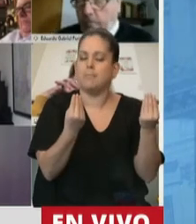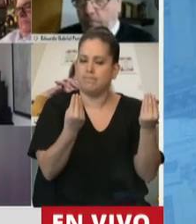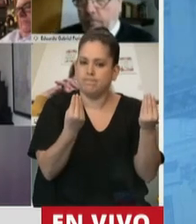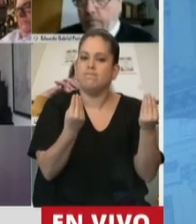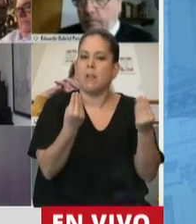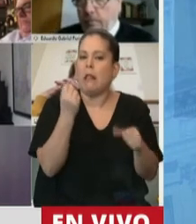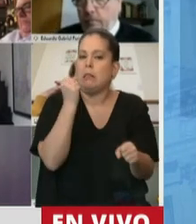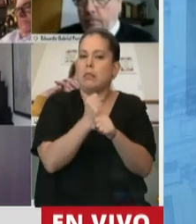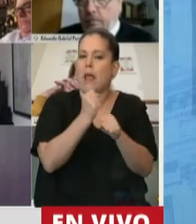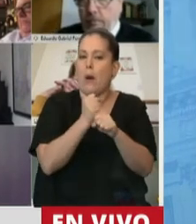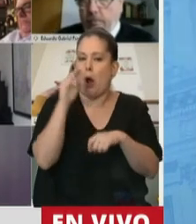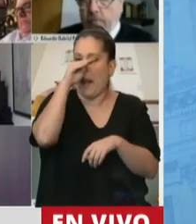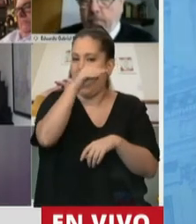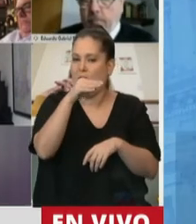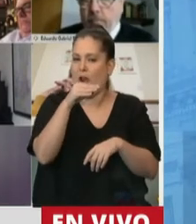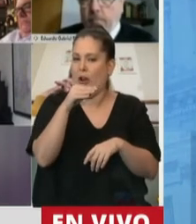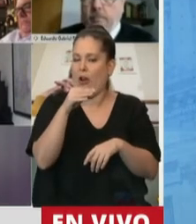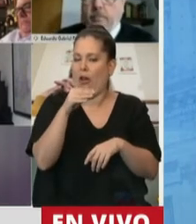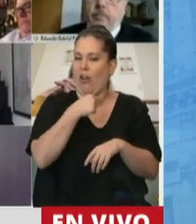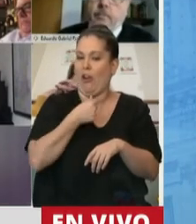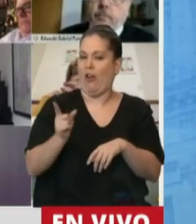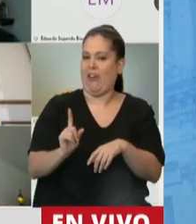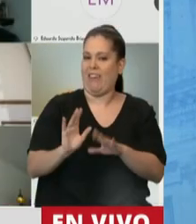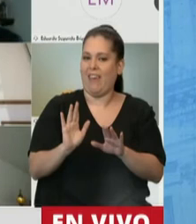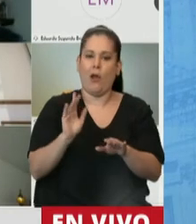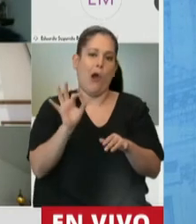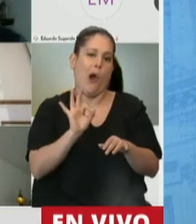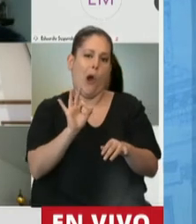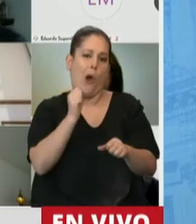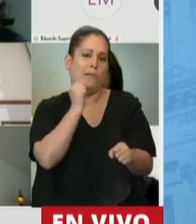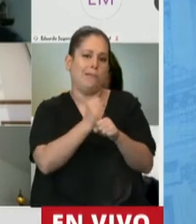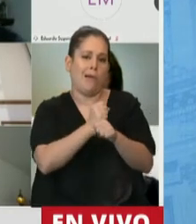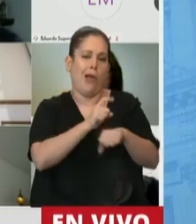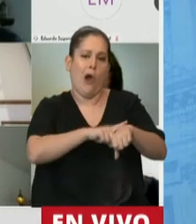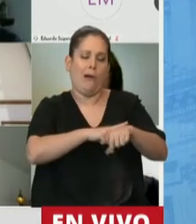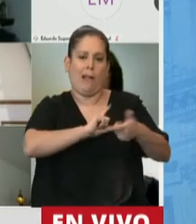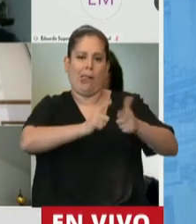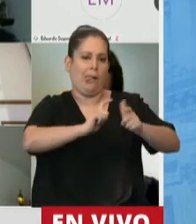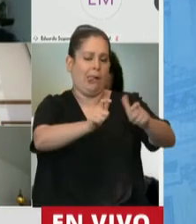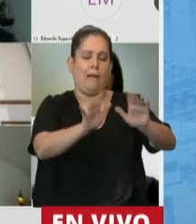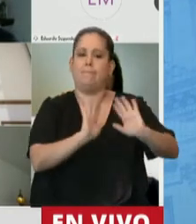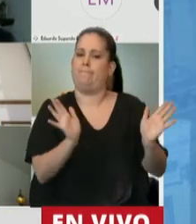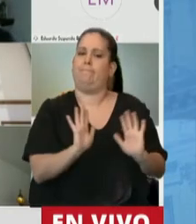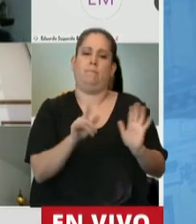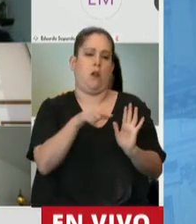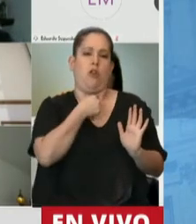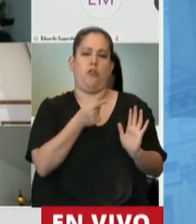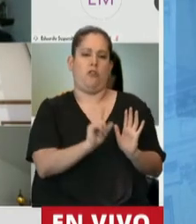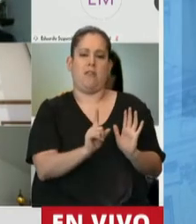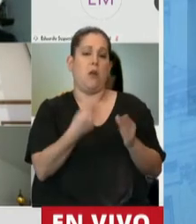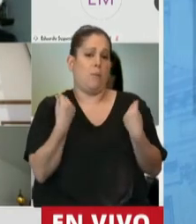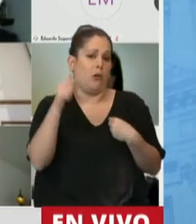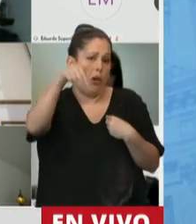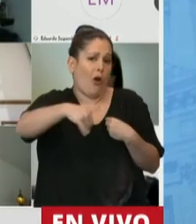el trabajo no registrado el trabajo no registrado la flexibilización laboral todas esas cosas que hoy las personas